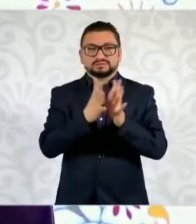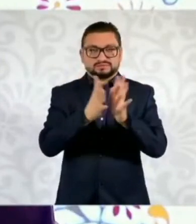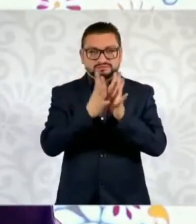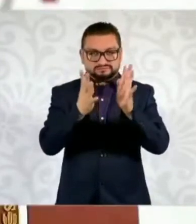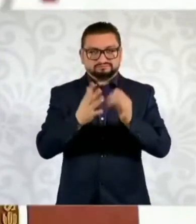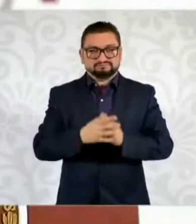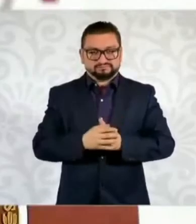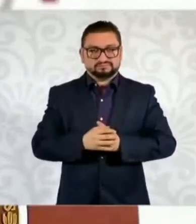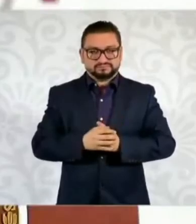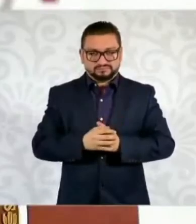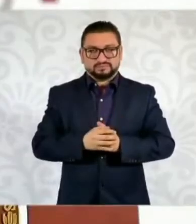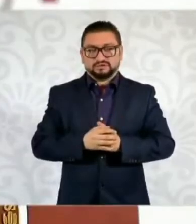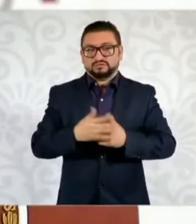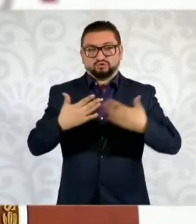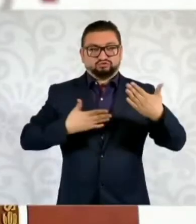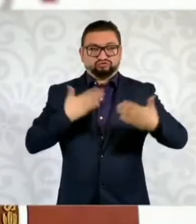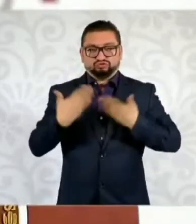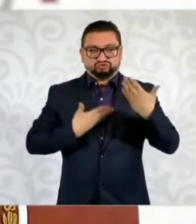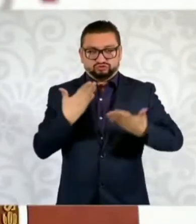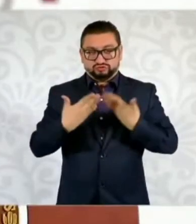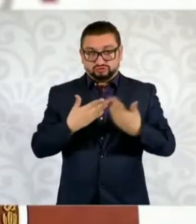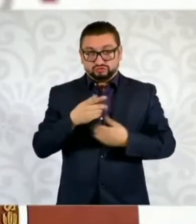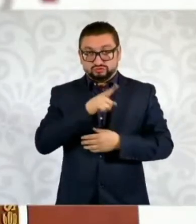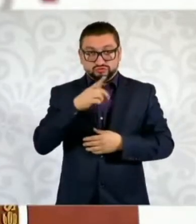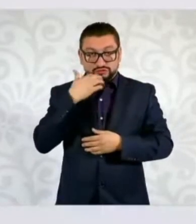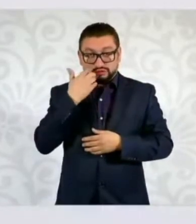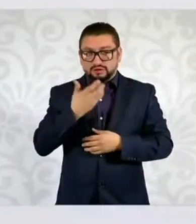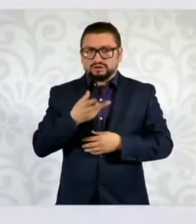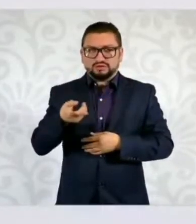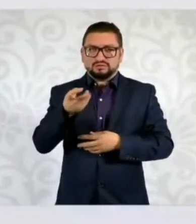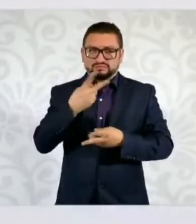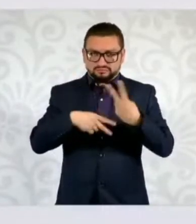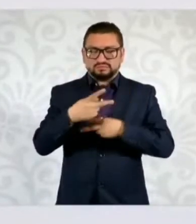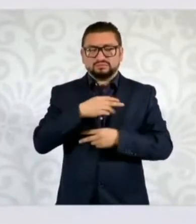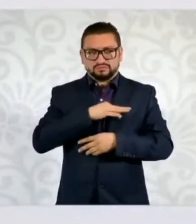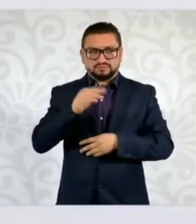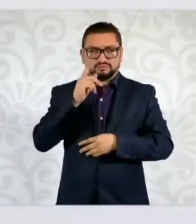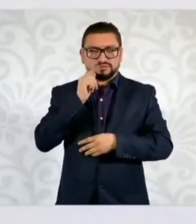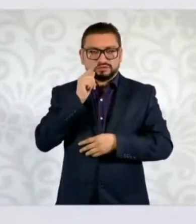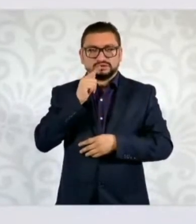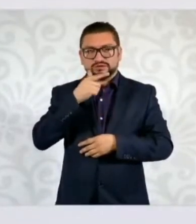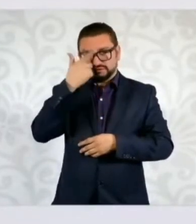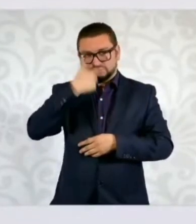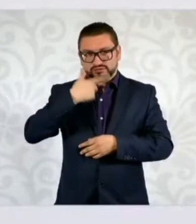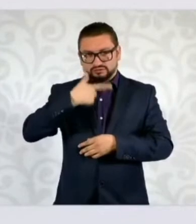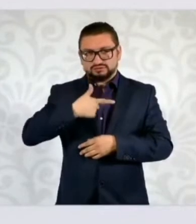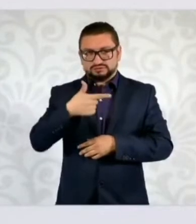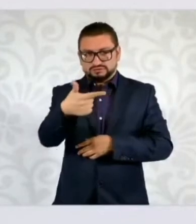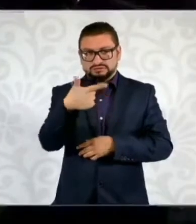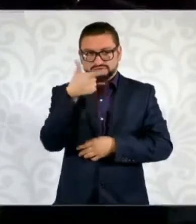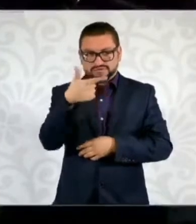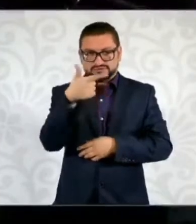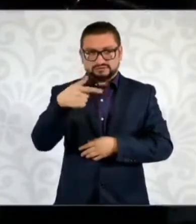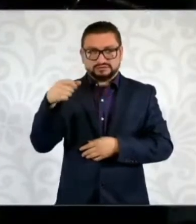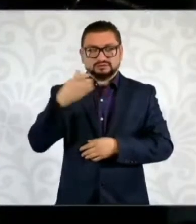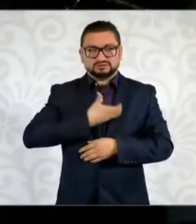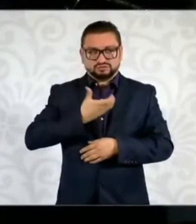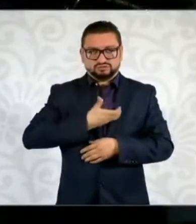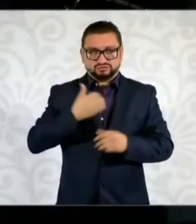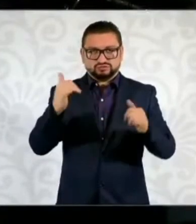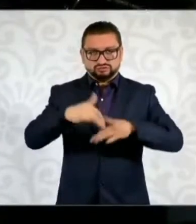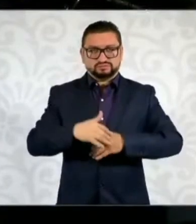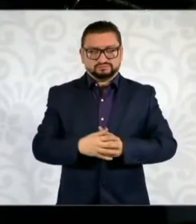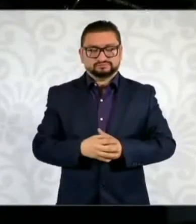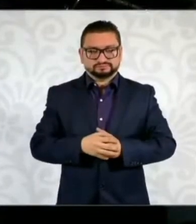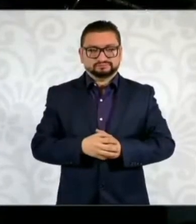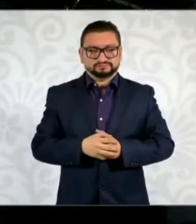esta celebración, entonces, para que nos acompañen mañana a las siete de la noche aquí en el Zócalo. ¿Sí?